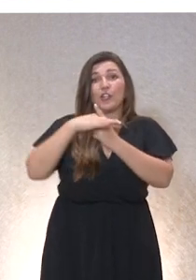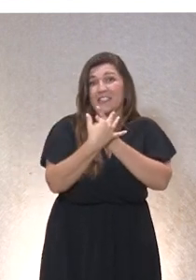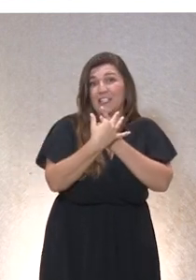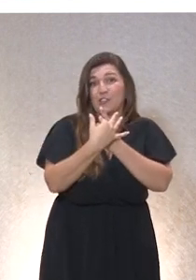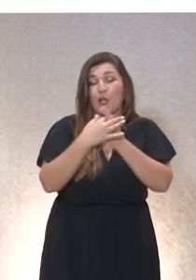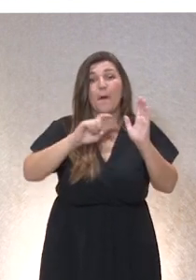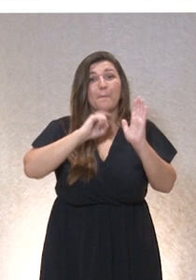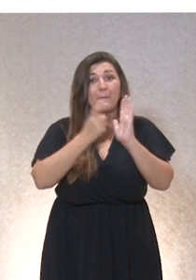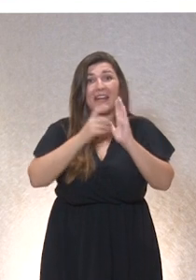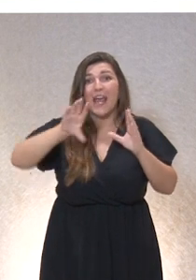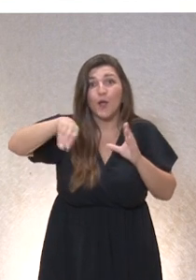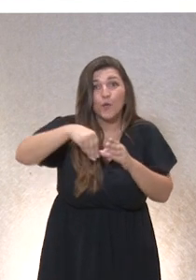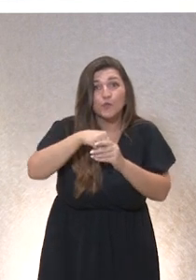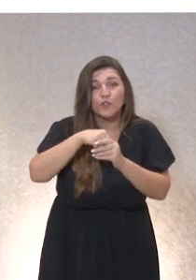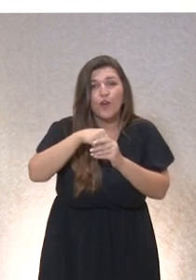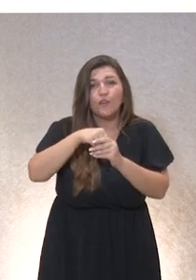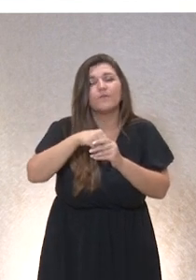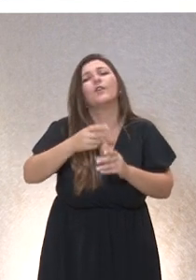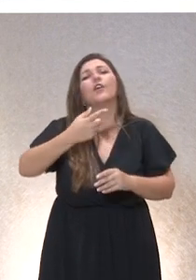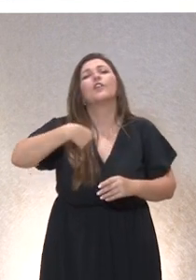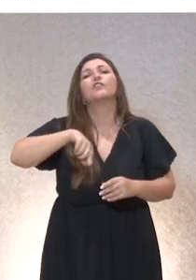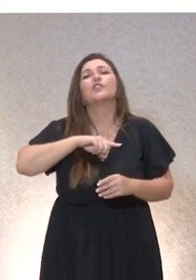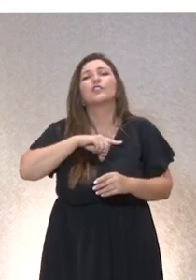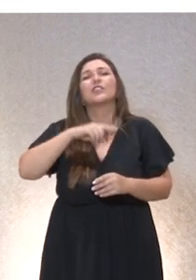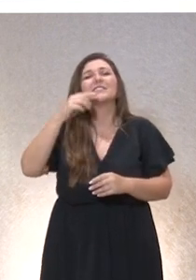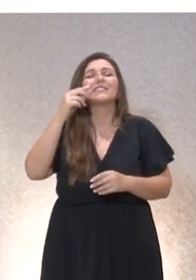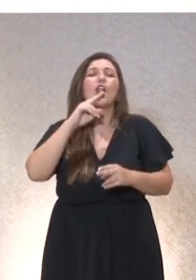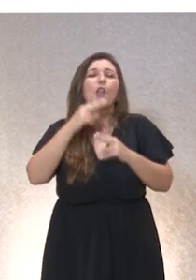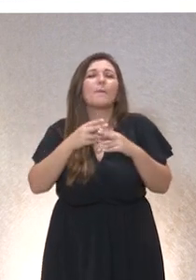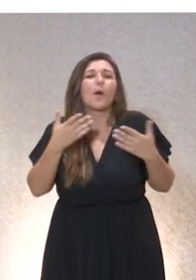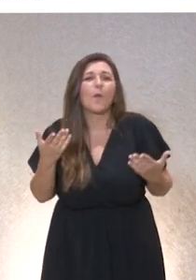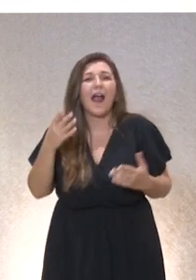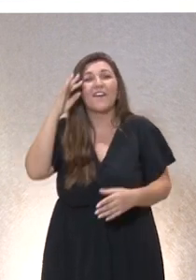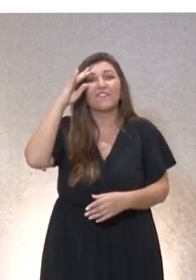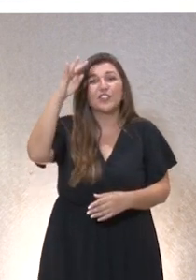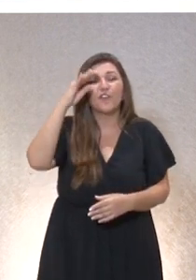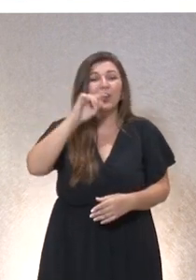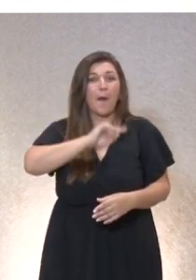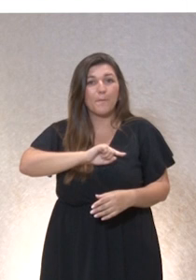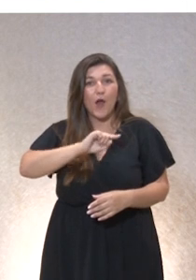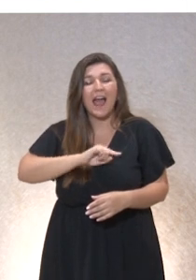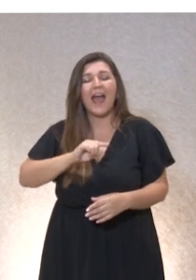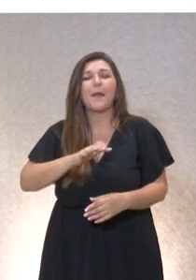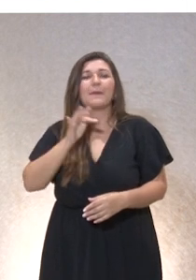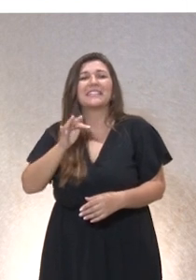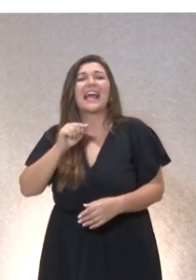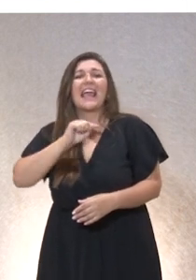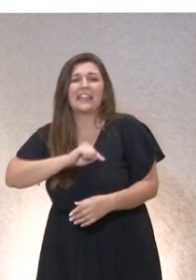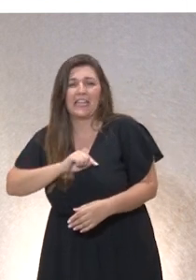inclusión lo que vamos a llamar o lo que llamamos filosofía moral y ética. ¿Qué es lo que sucede?